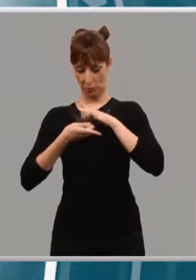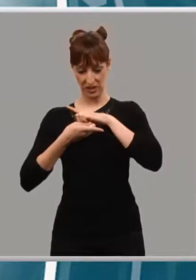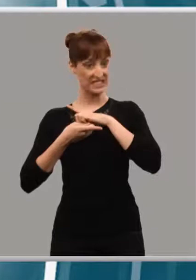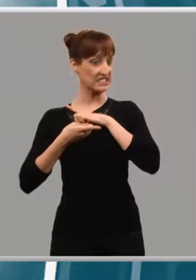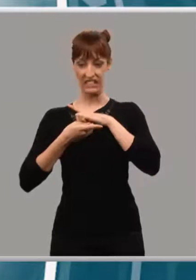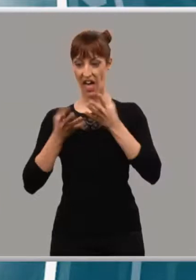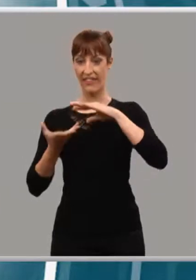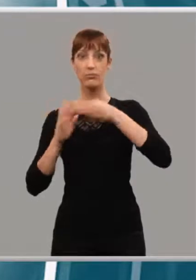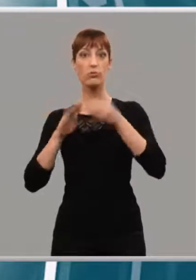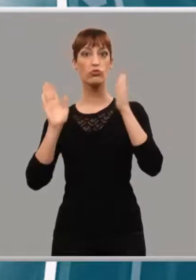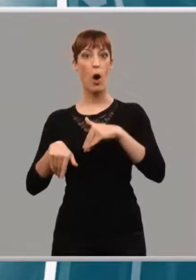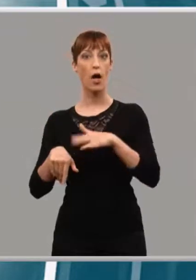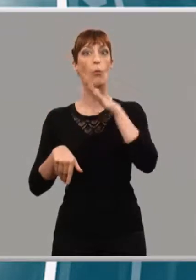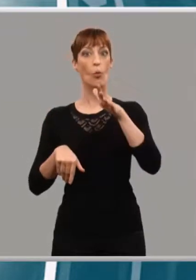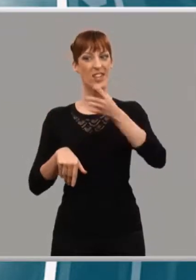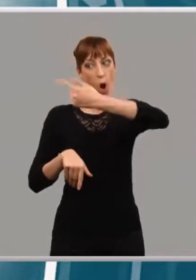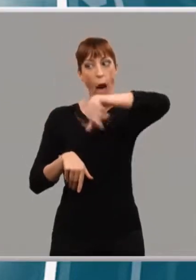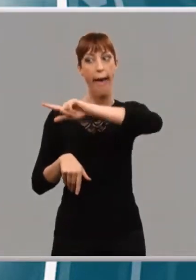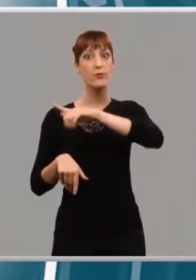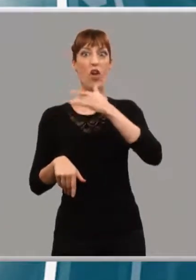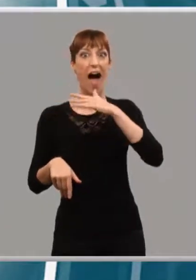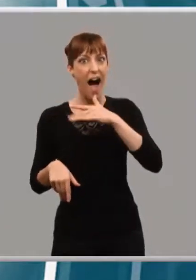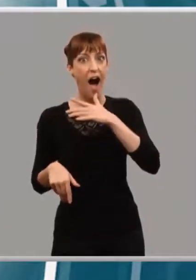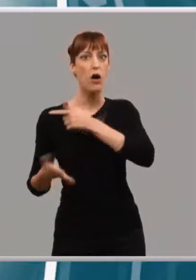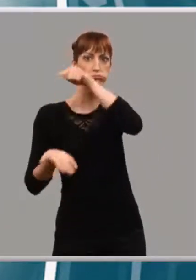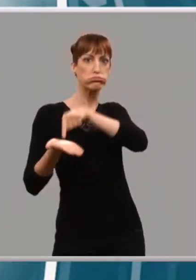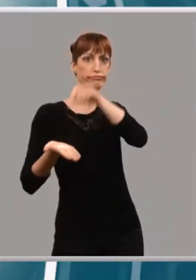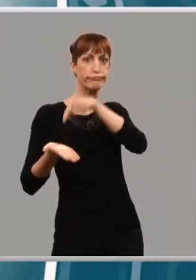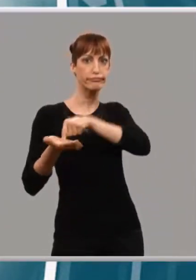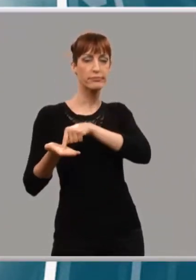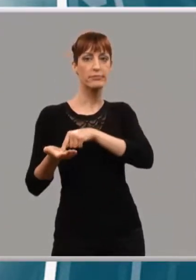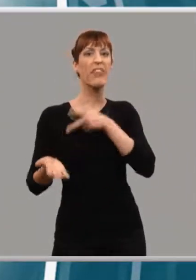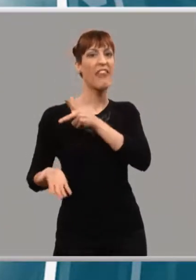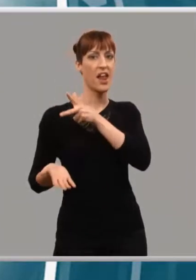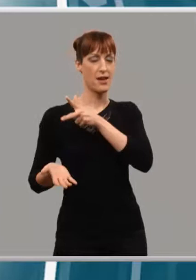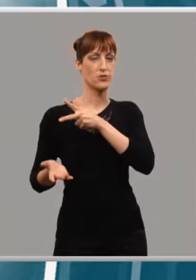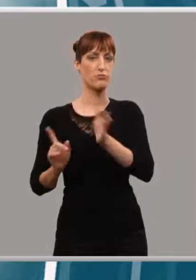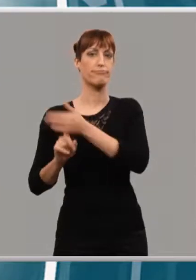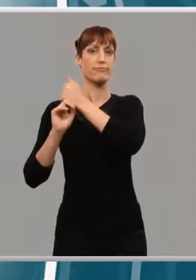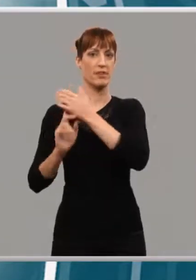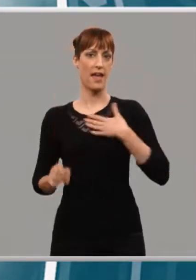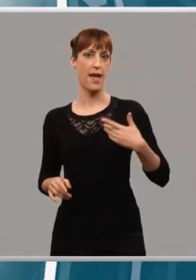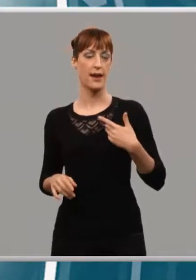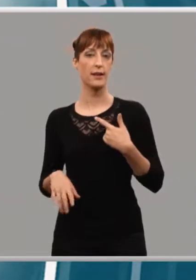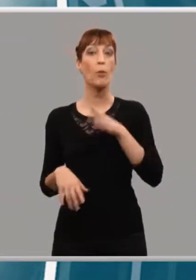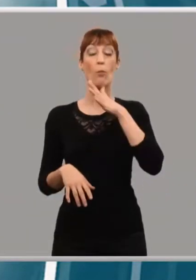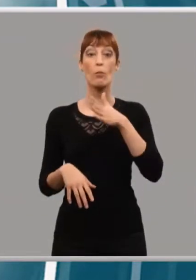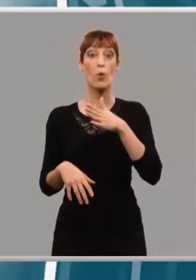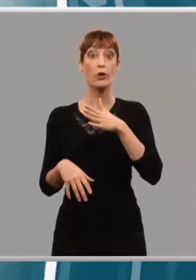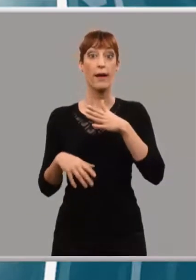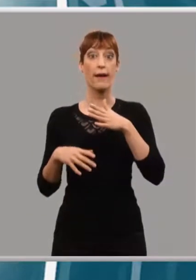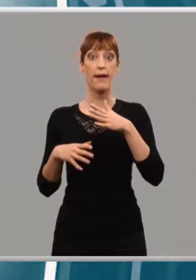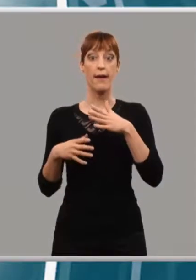son los que ahora reivindican sus derechos. Todo para dar la vuelta a la injusta realidad a la que se enfrentan a diario. Ha logrado